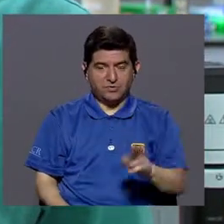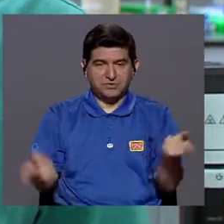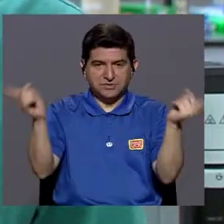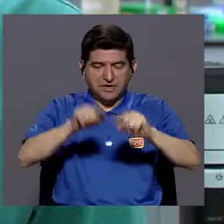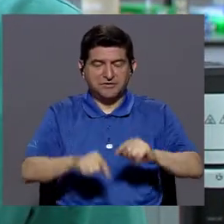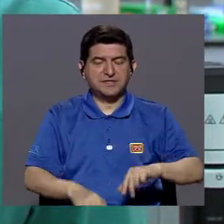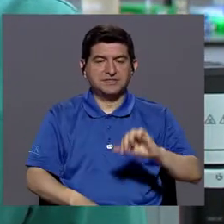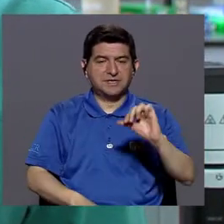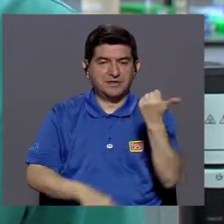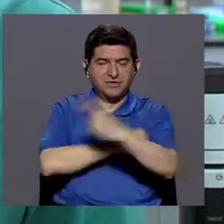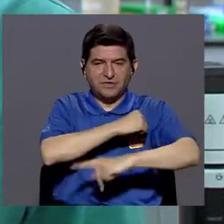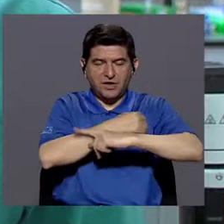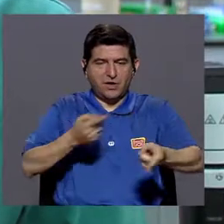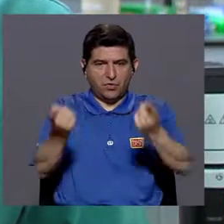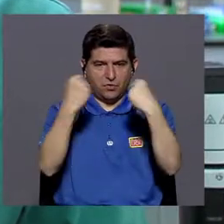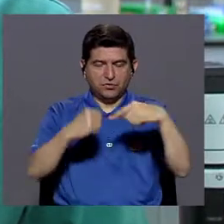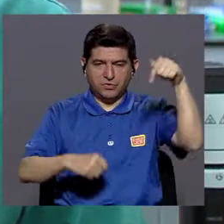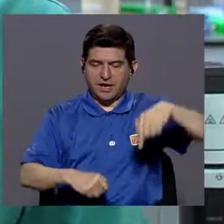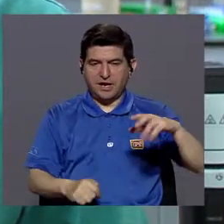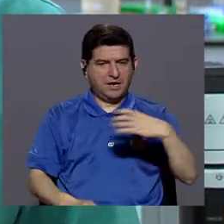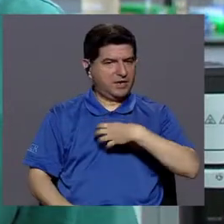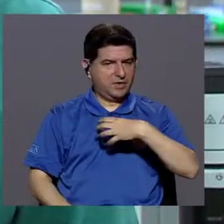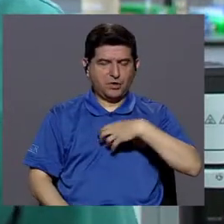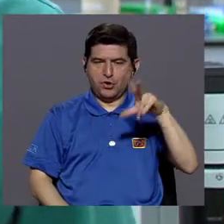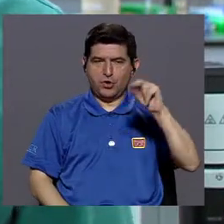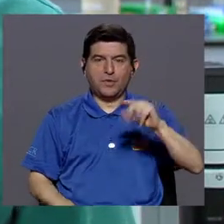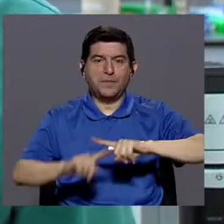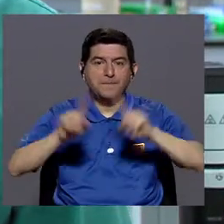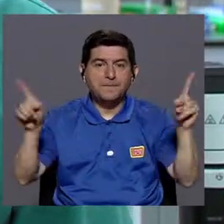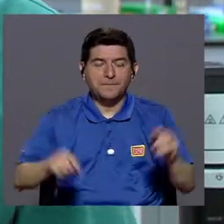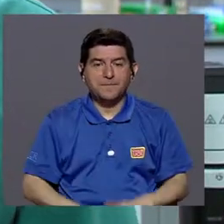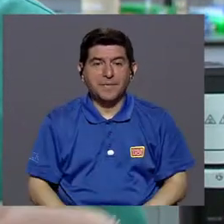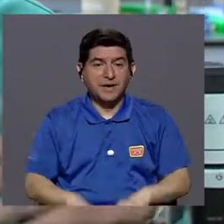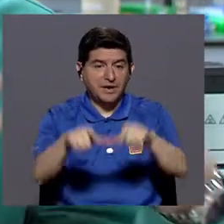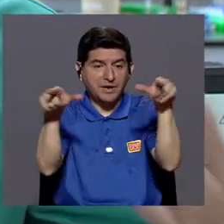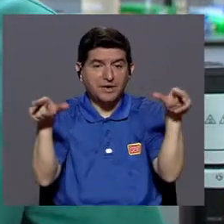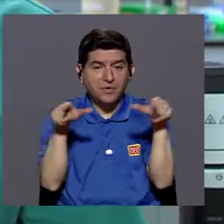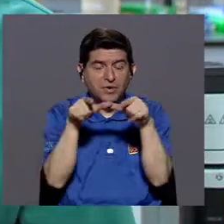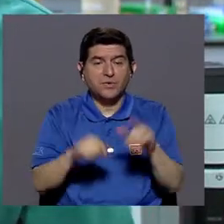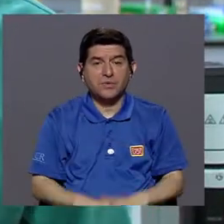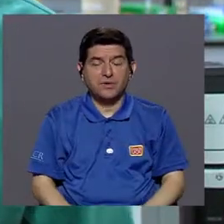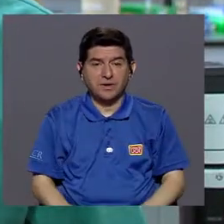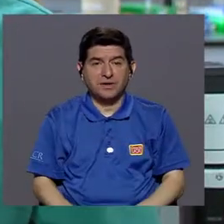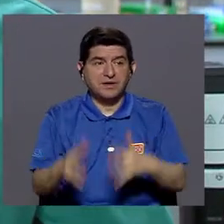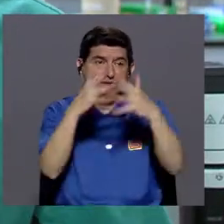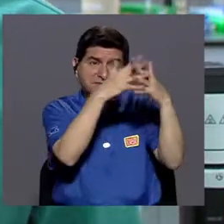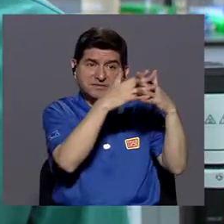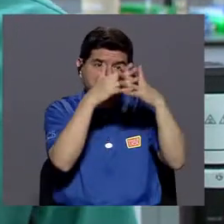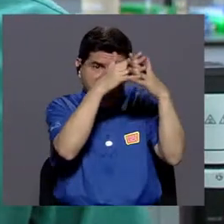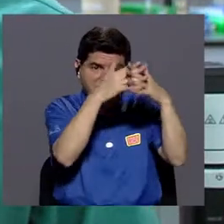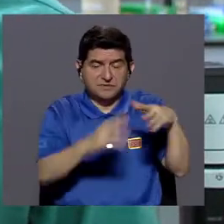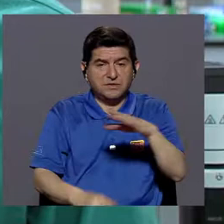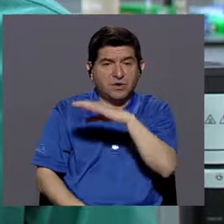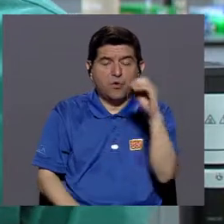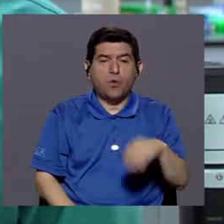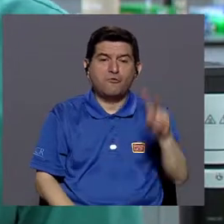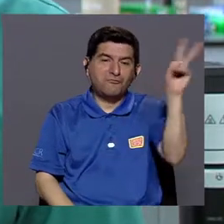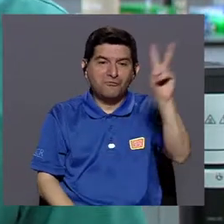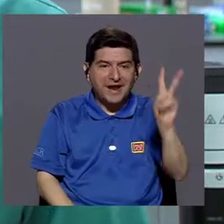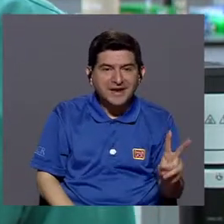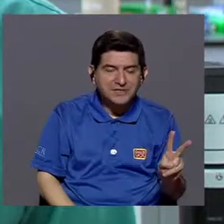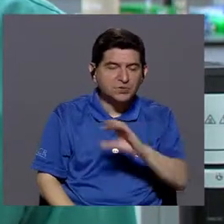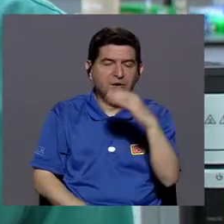Rica son casos importados. No tenemos casos localizados. Sin embargo, en localidades como Estados Unidos o